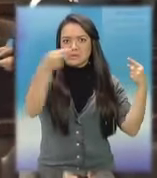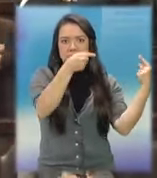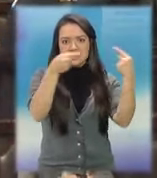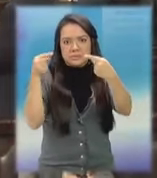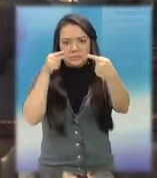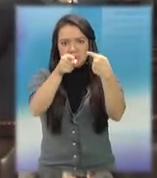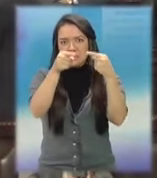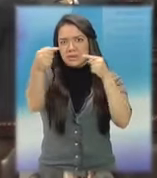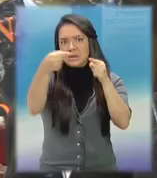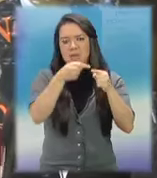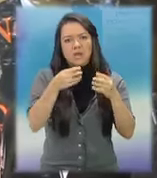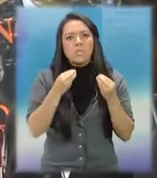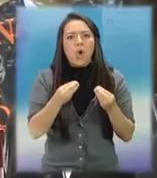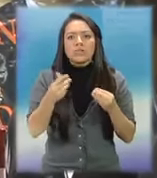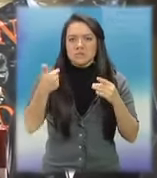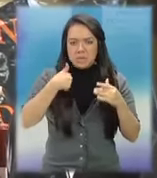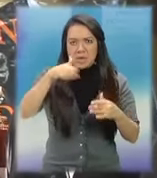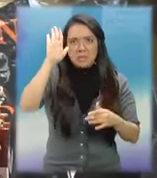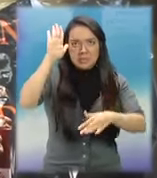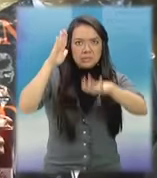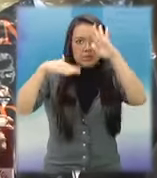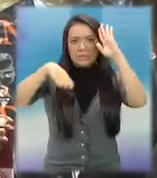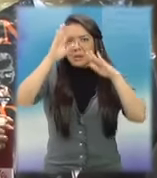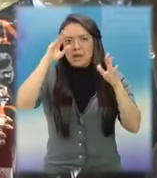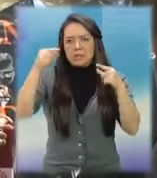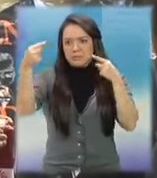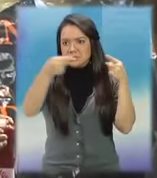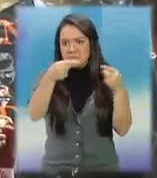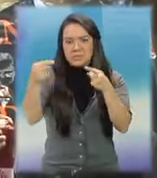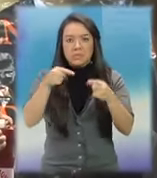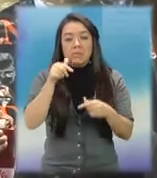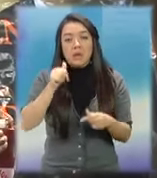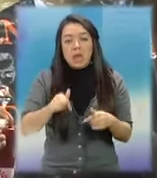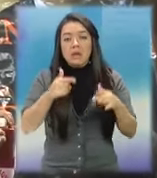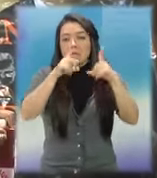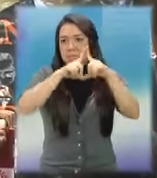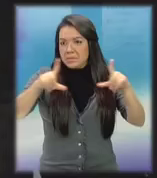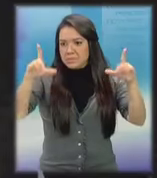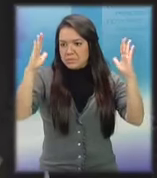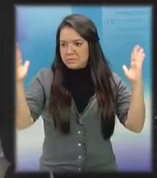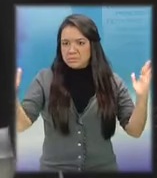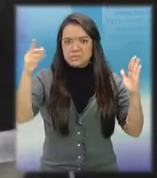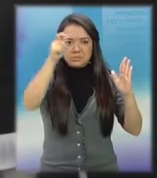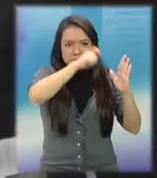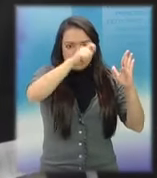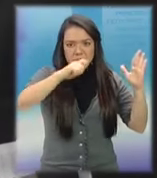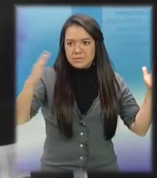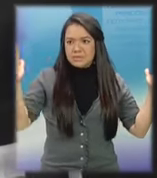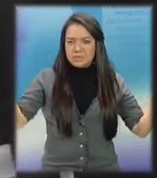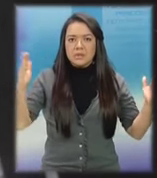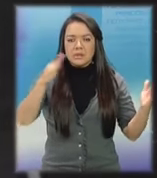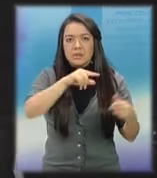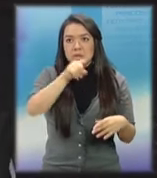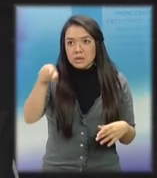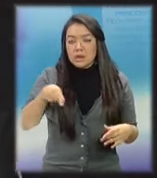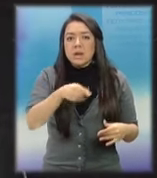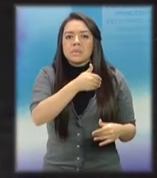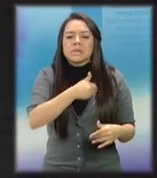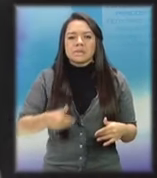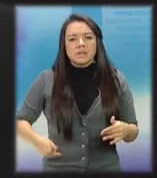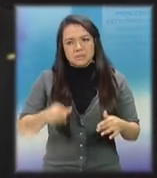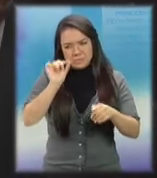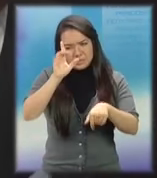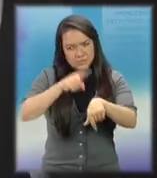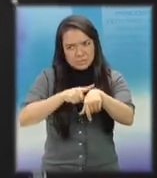permitirlo, presidente. Durante la discusión los parlamentarios colocaron varias mantas, lo que generó que el presidente del Congreso solicitara cinco